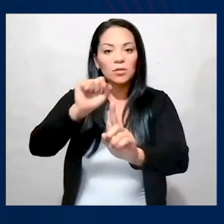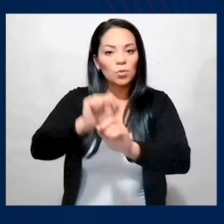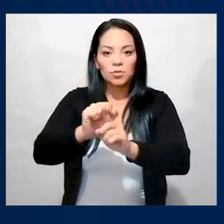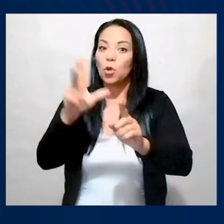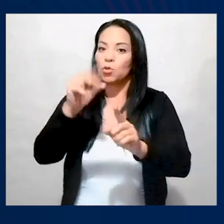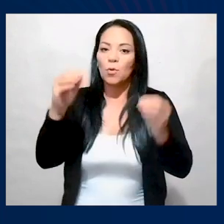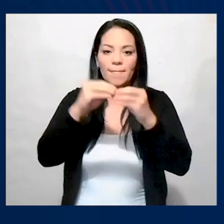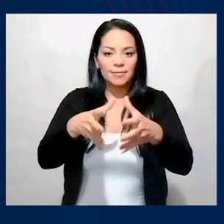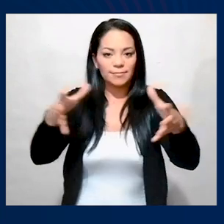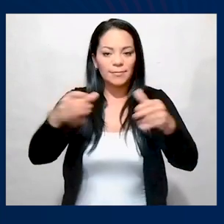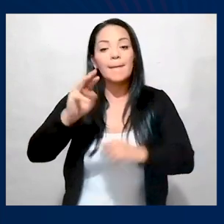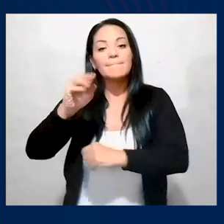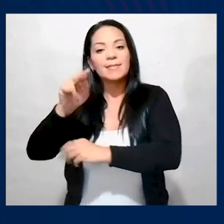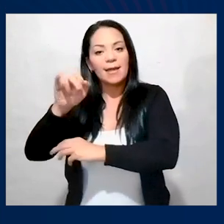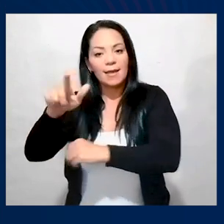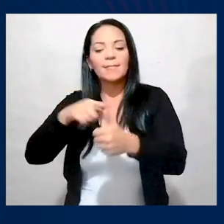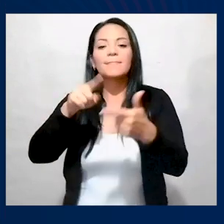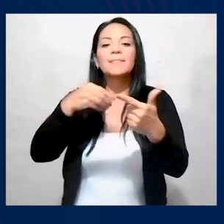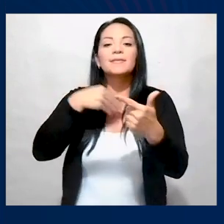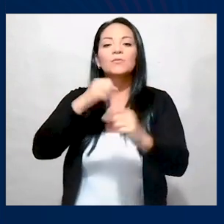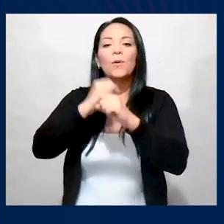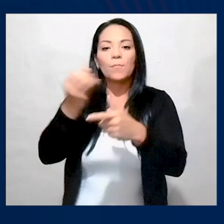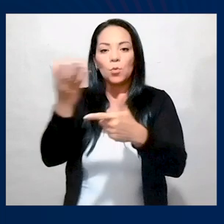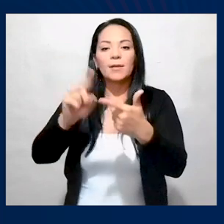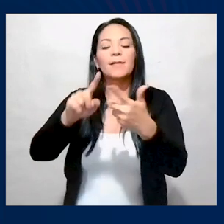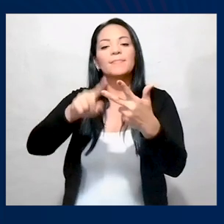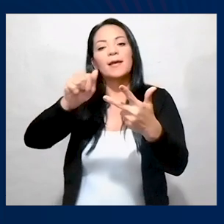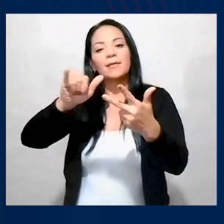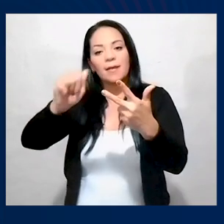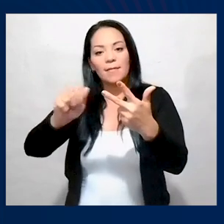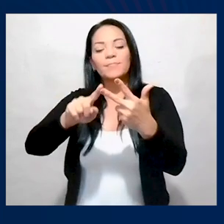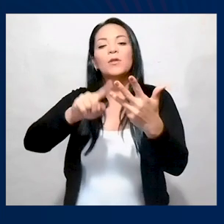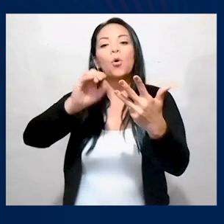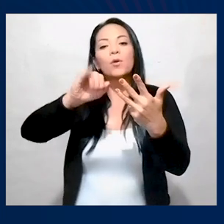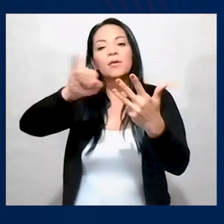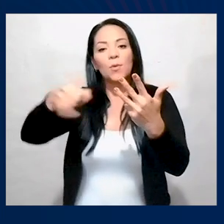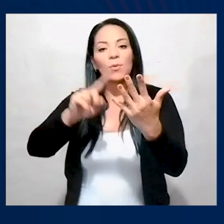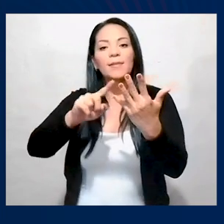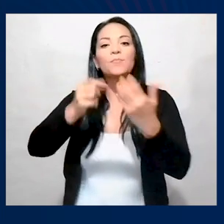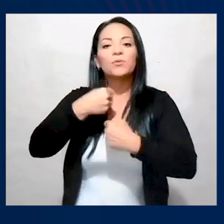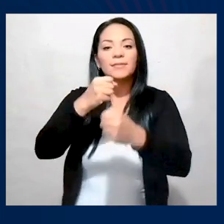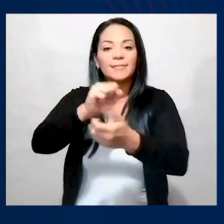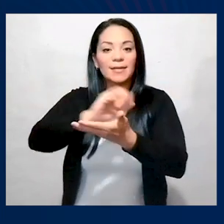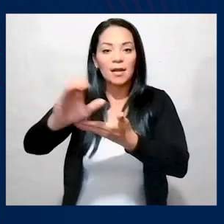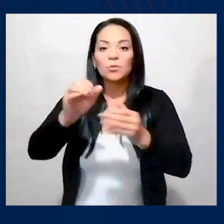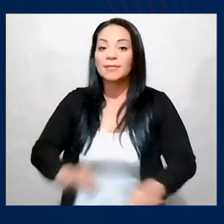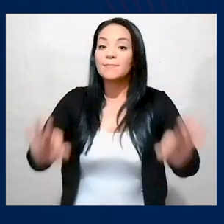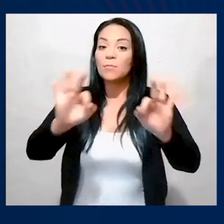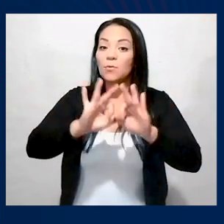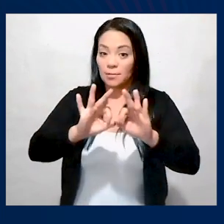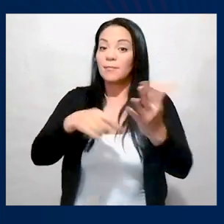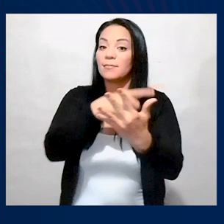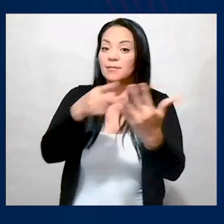así la situación no crezca. MINAE, el Ministerio de Seguridad Pública, el AIA, OIJ y la Municipalidad de San Carlos han